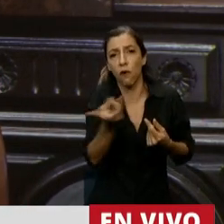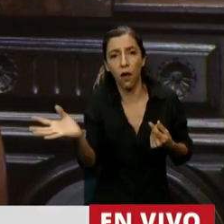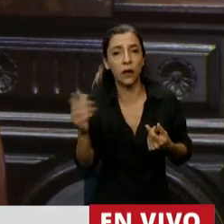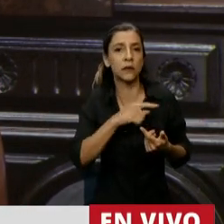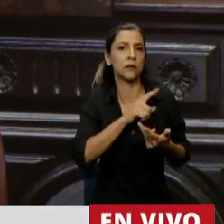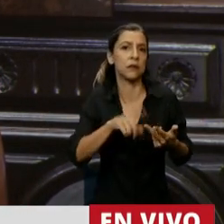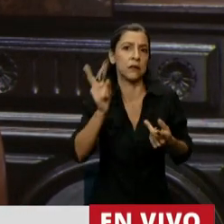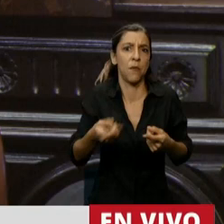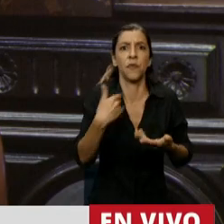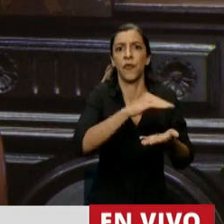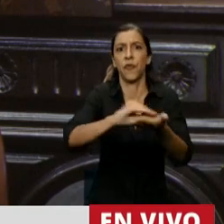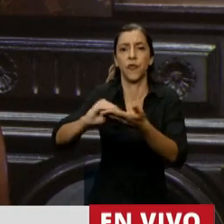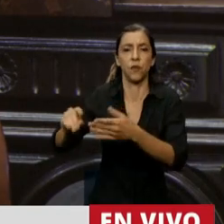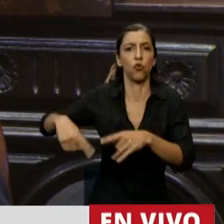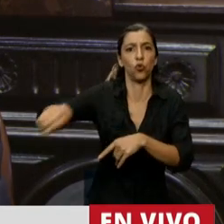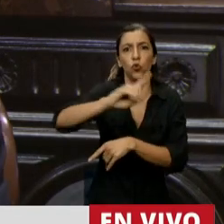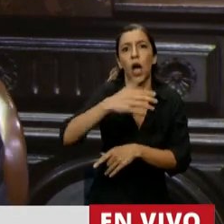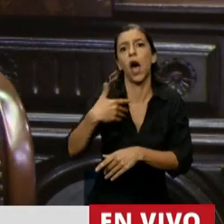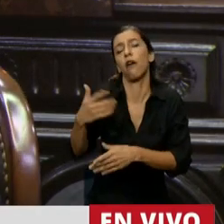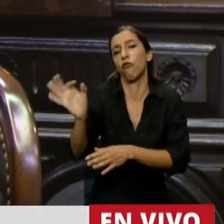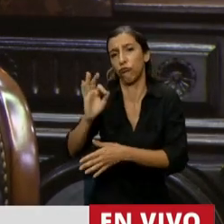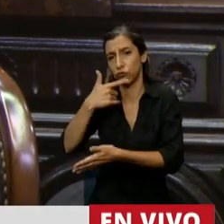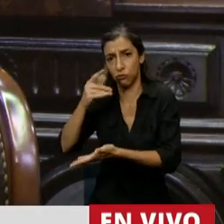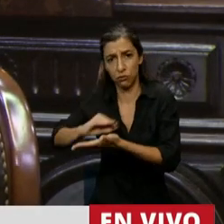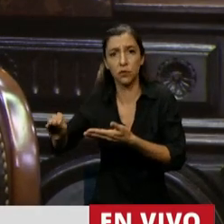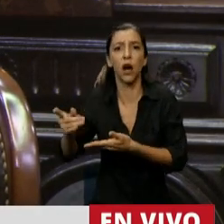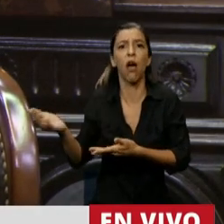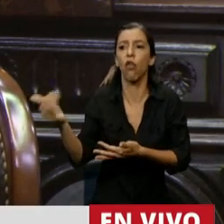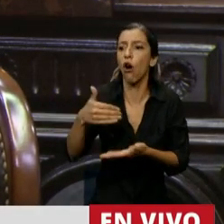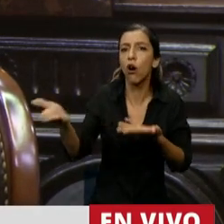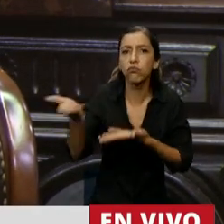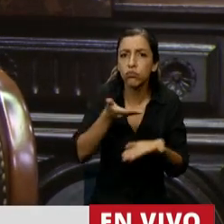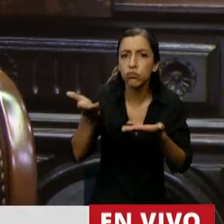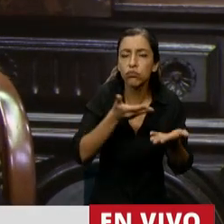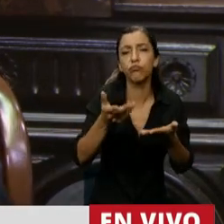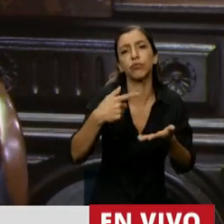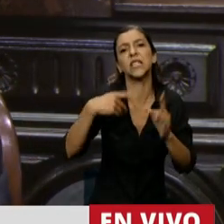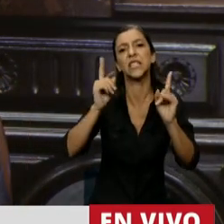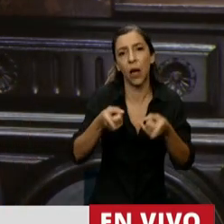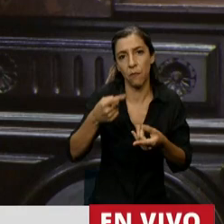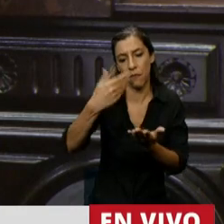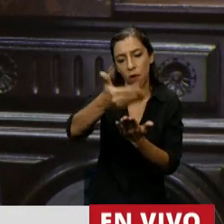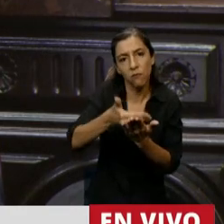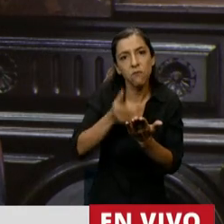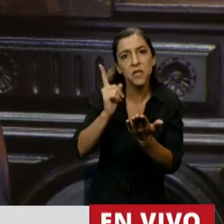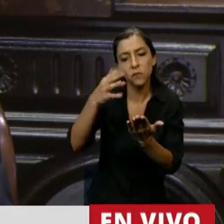la cantidad de diputados o de legisladores que hicieron sus consideraciones en relación a este tema.